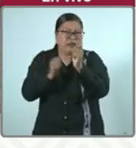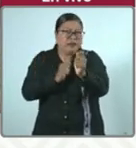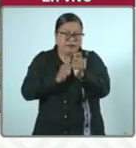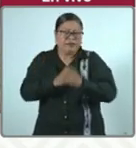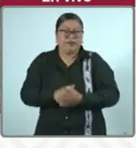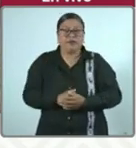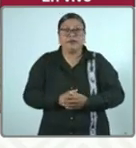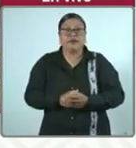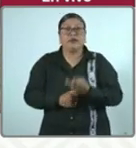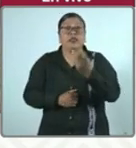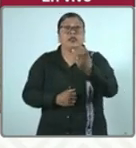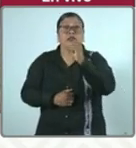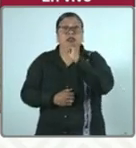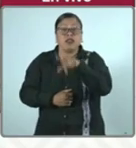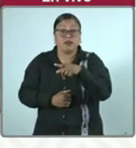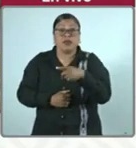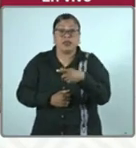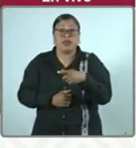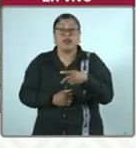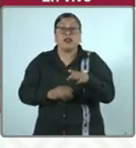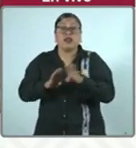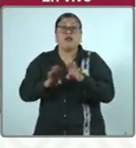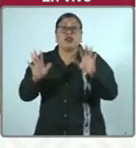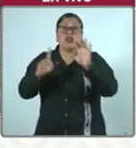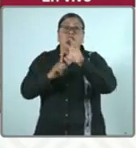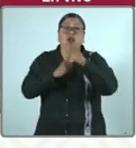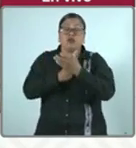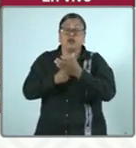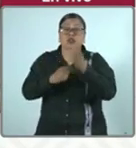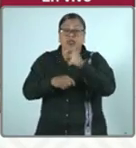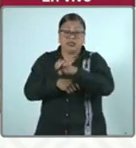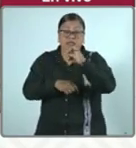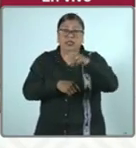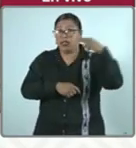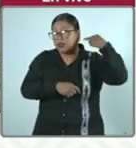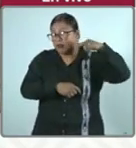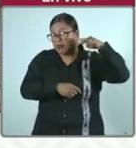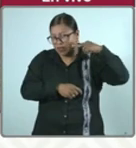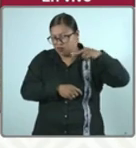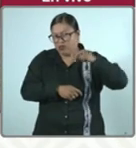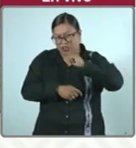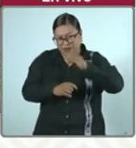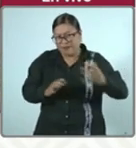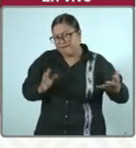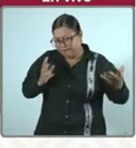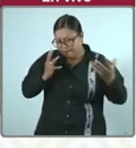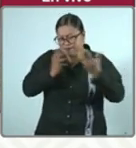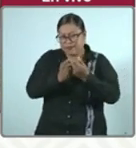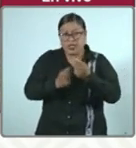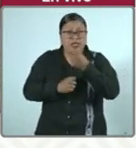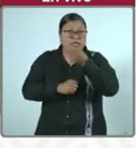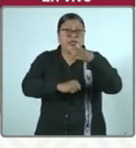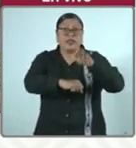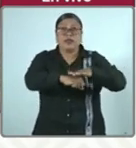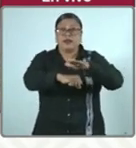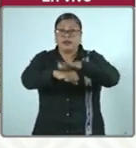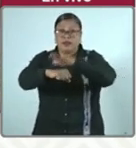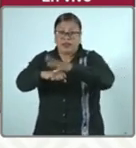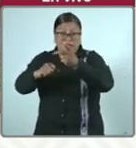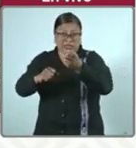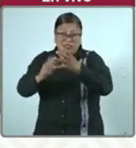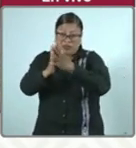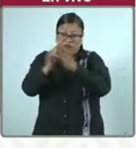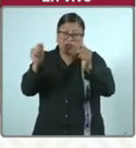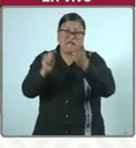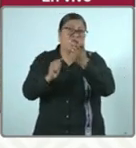De igual manera, solicitamos la intervención de la Comisión Estatal de Veracruz en estas acciones de búsqueda. Comentarles que esta desaparición